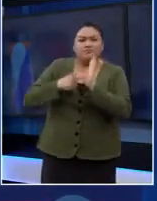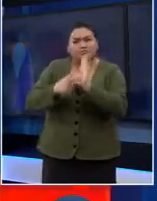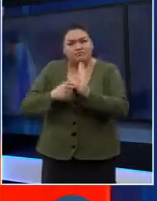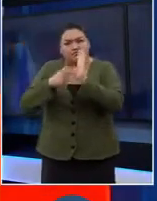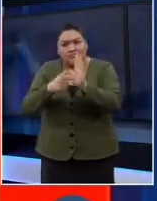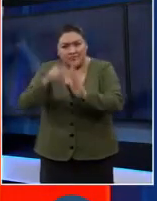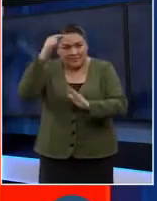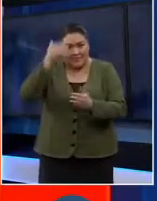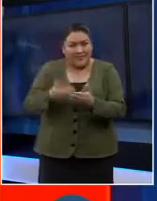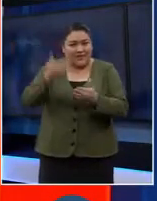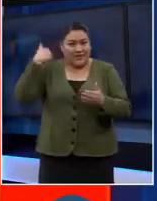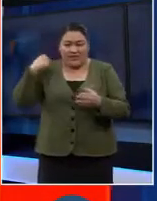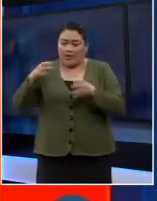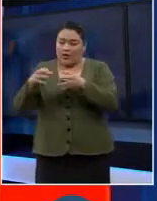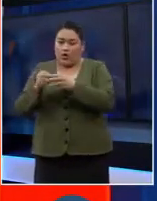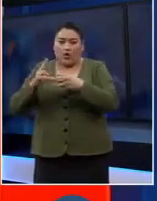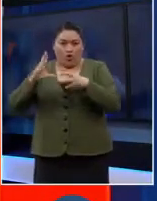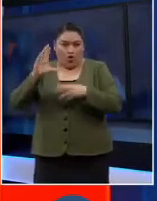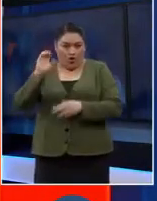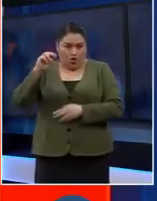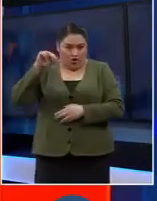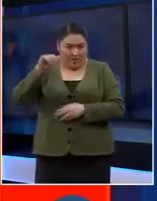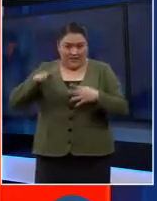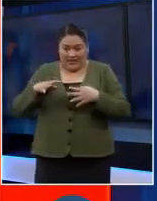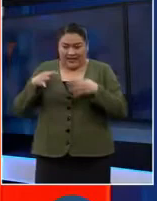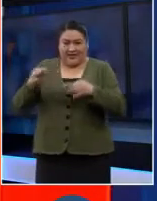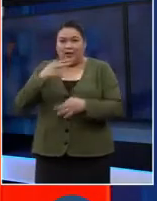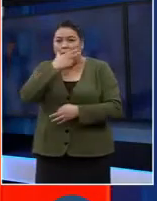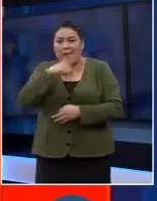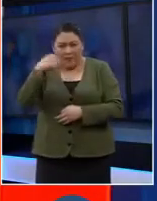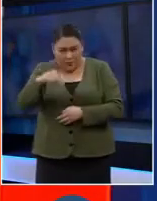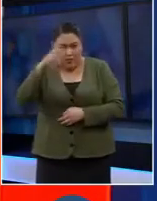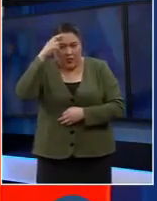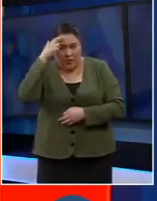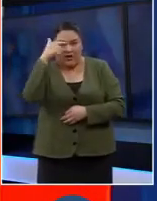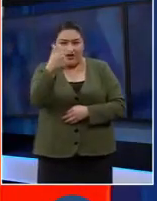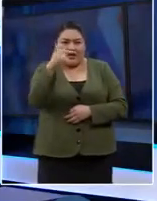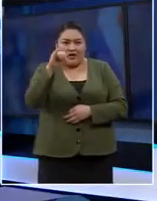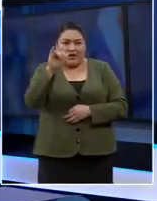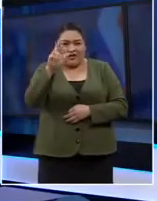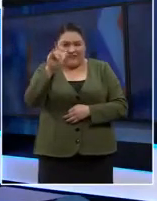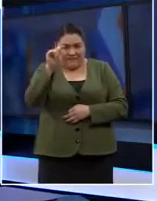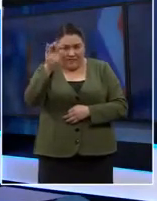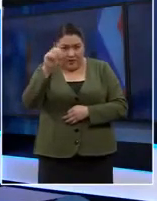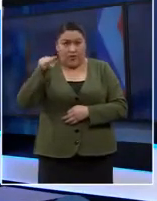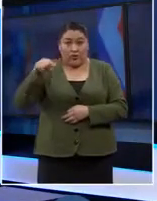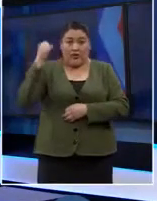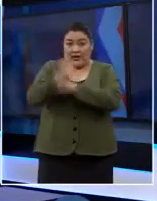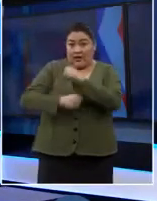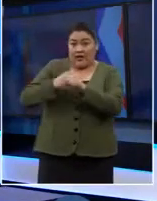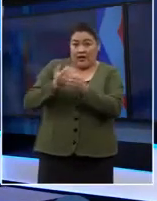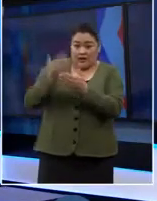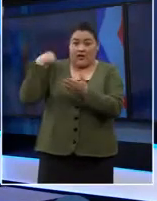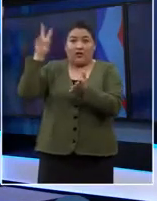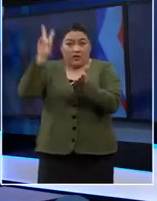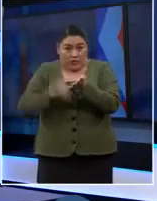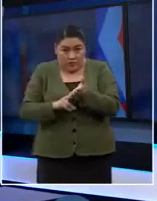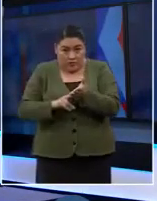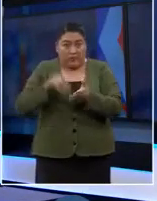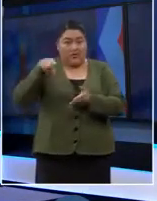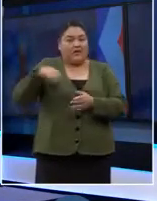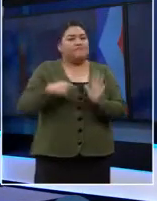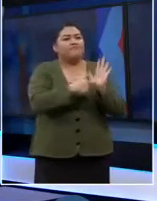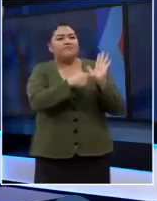del fundador de CONAPRES, Gilberto Rincón Gallardo, este hombre que en el año 2000 puso en el debate justamente los derechos de las personas con